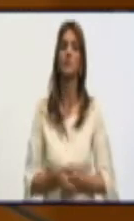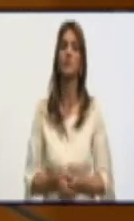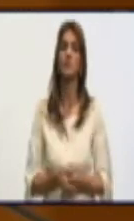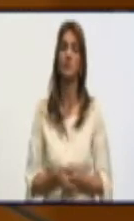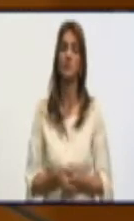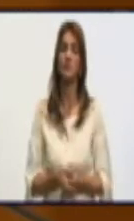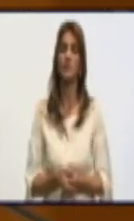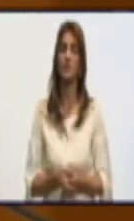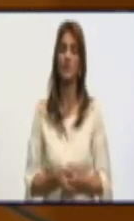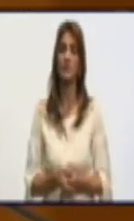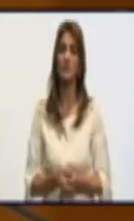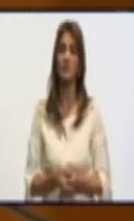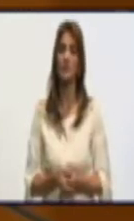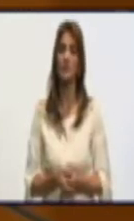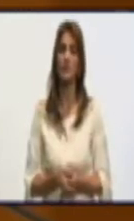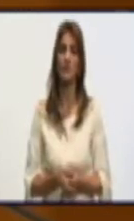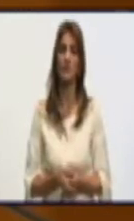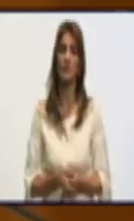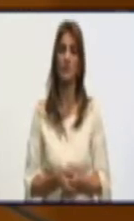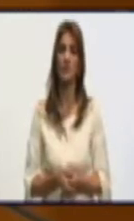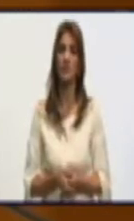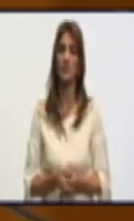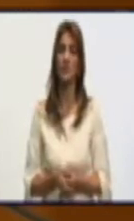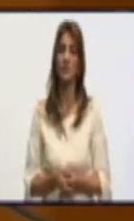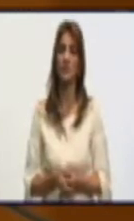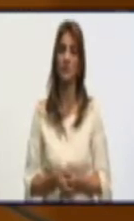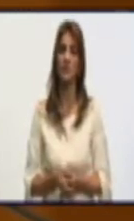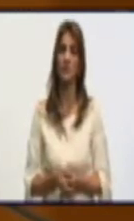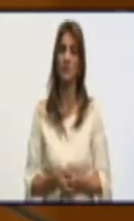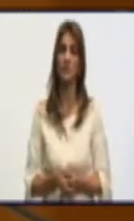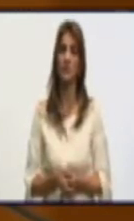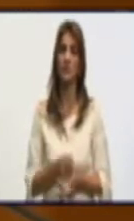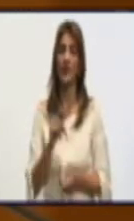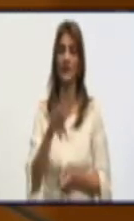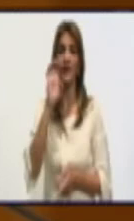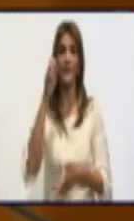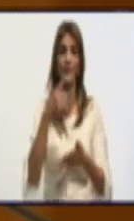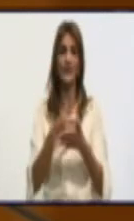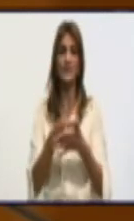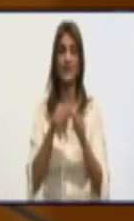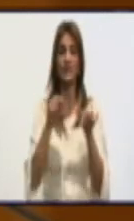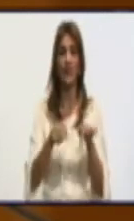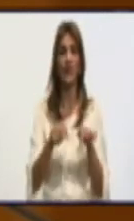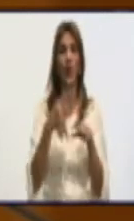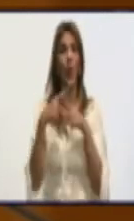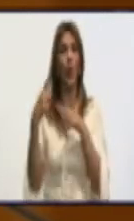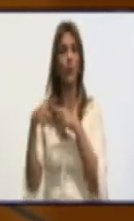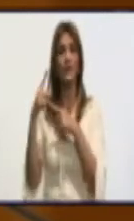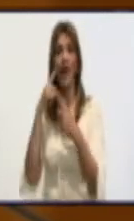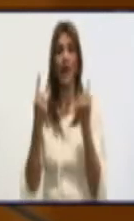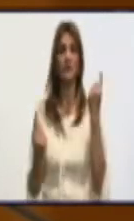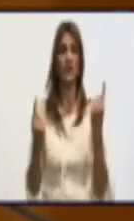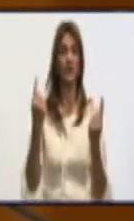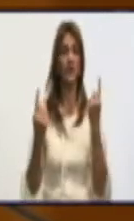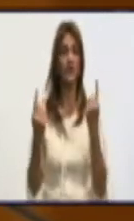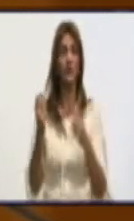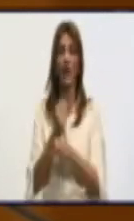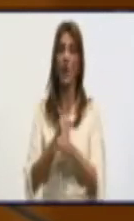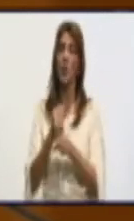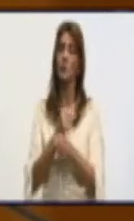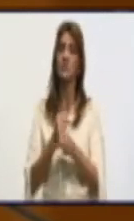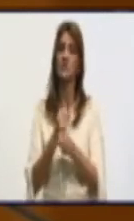a poder explicar, que tiene montado producciones alternativas a partir del uso de la harina de